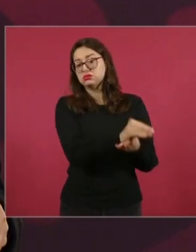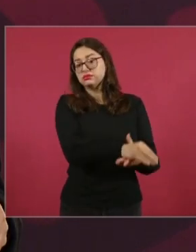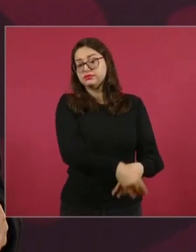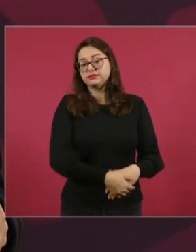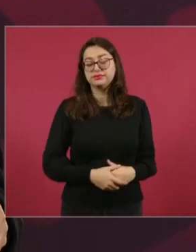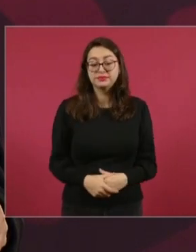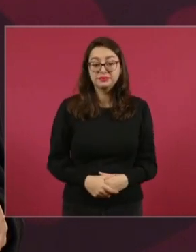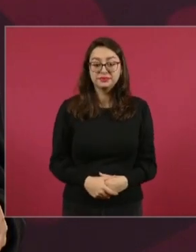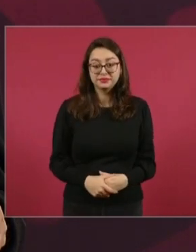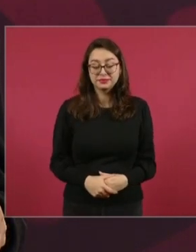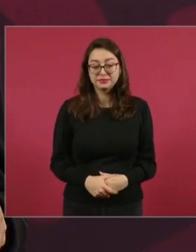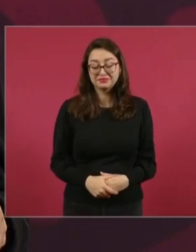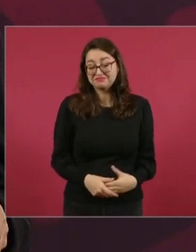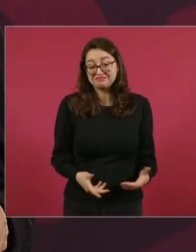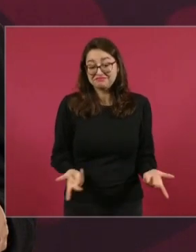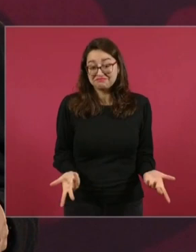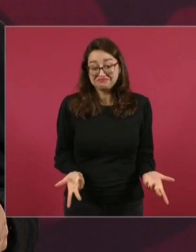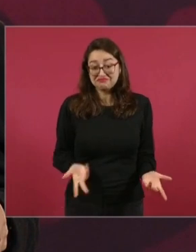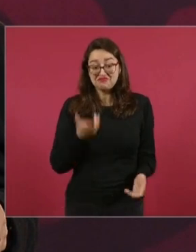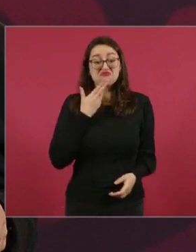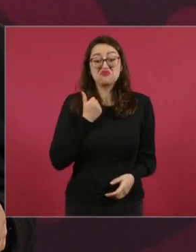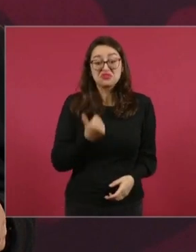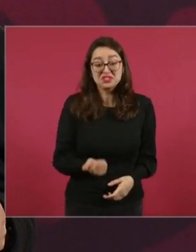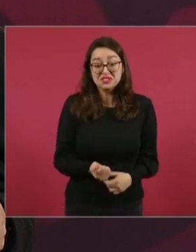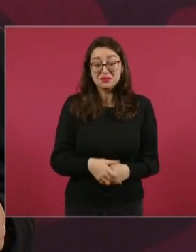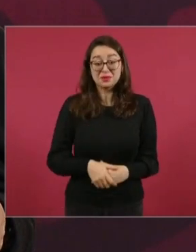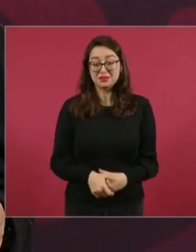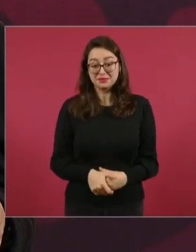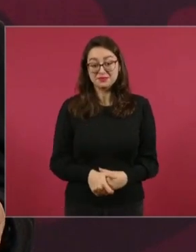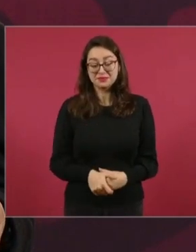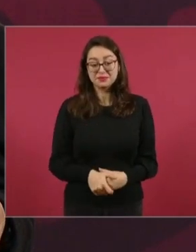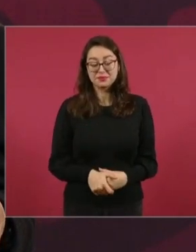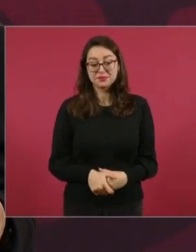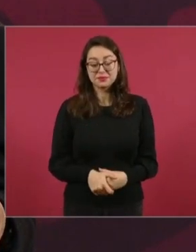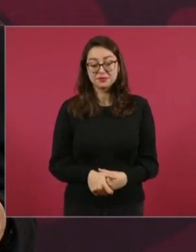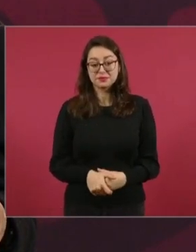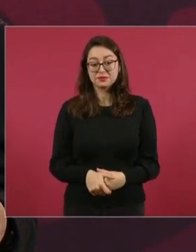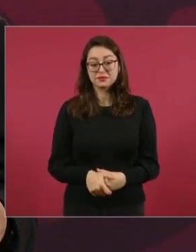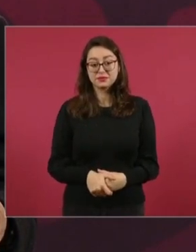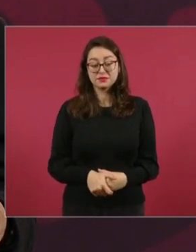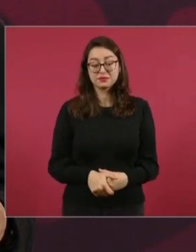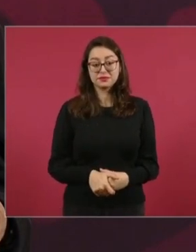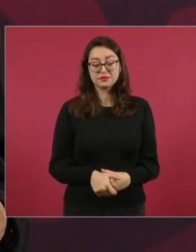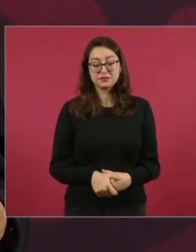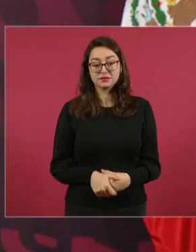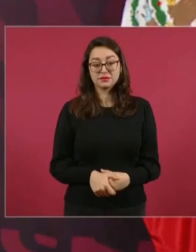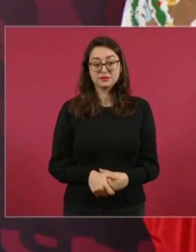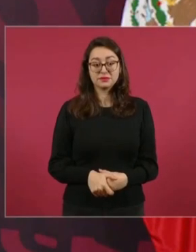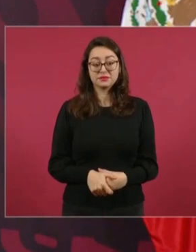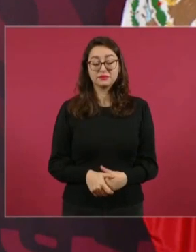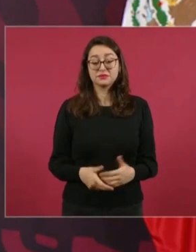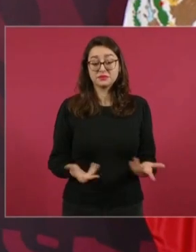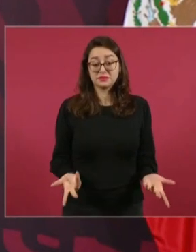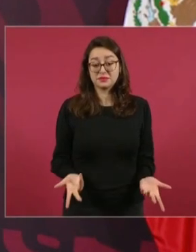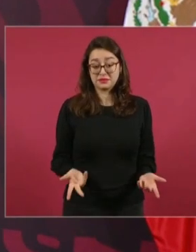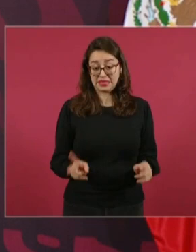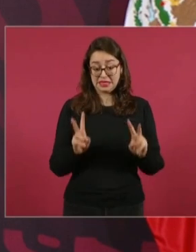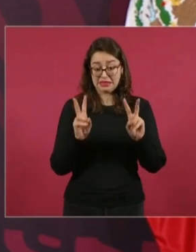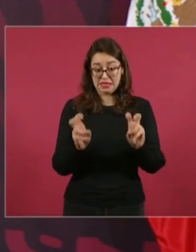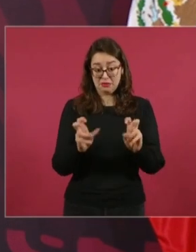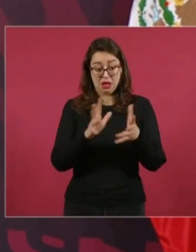En el caso de la violencia, acaba de sacar el Inegi,